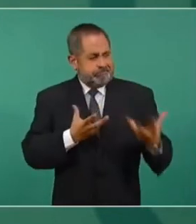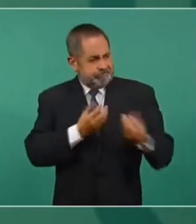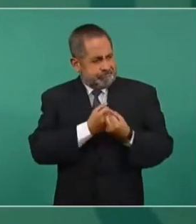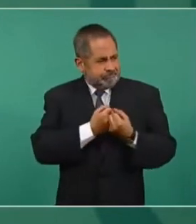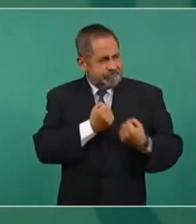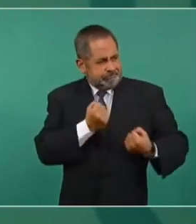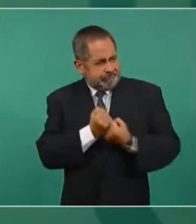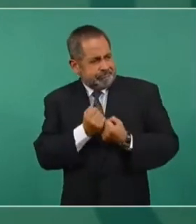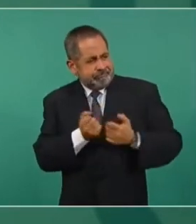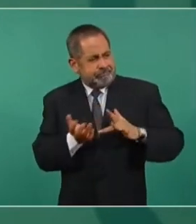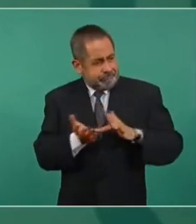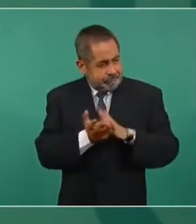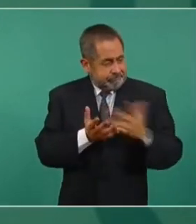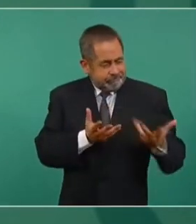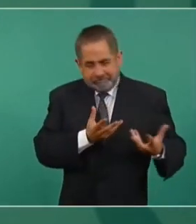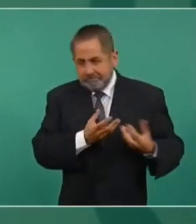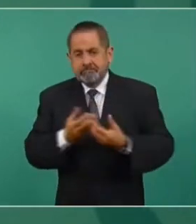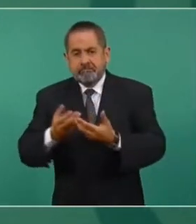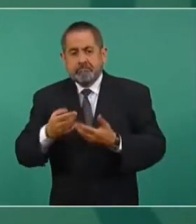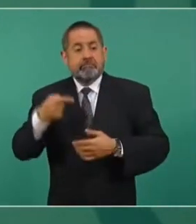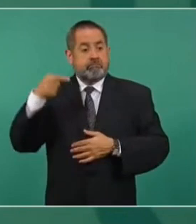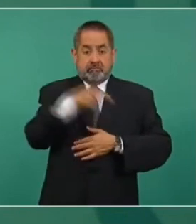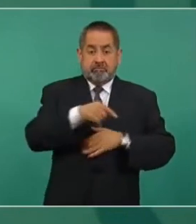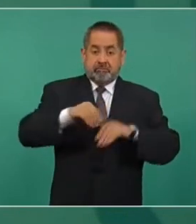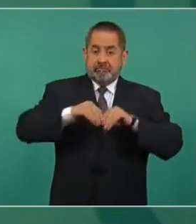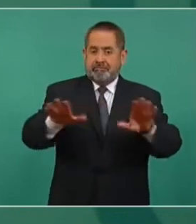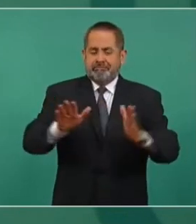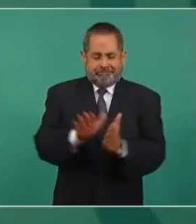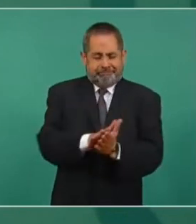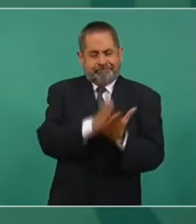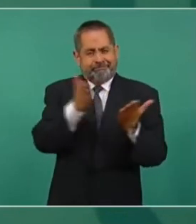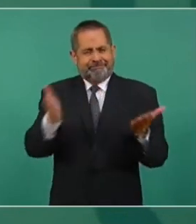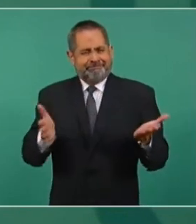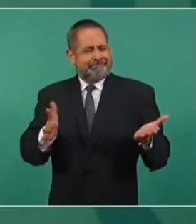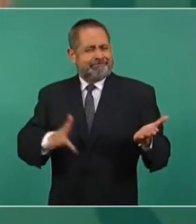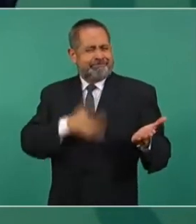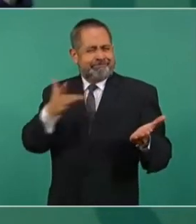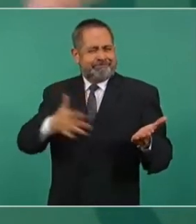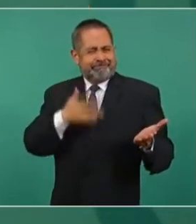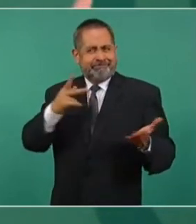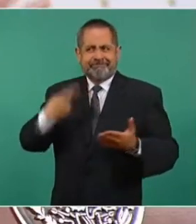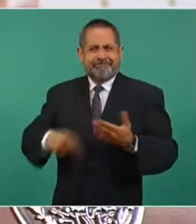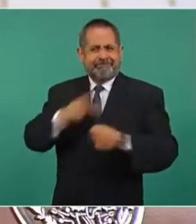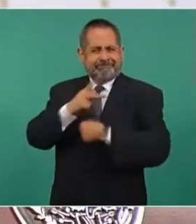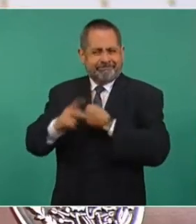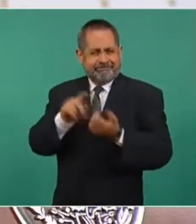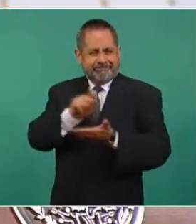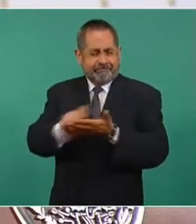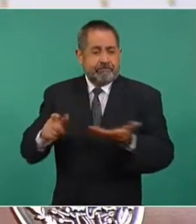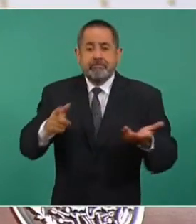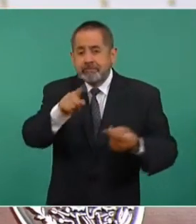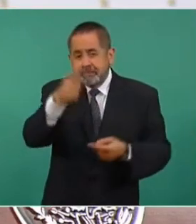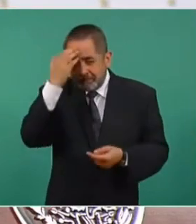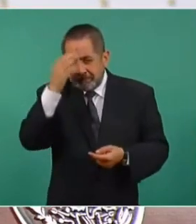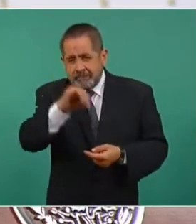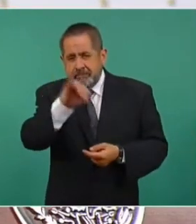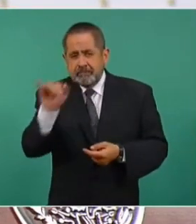ahí da a conocer los sentimientos a la nación. Y luego Juan Álvarez,